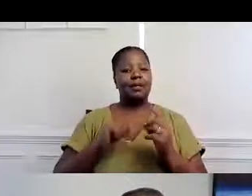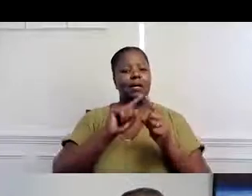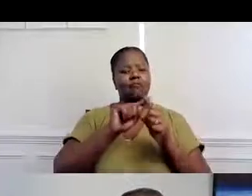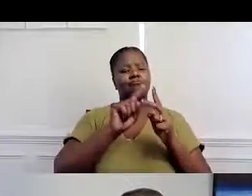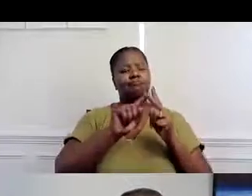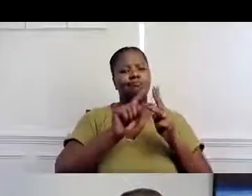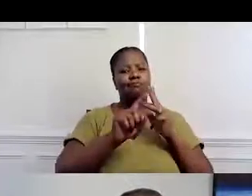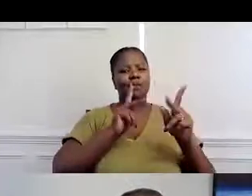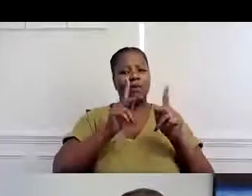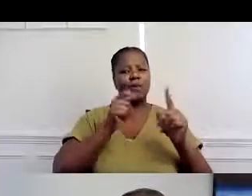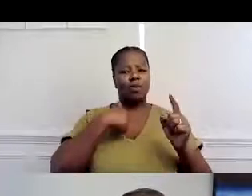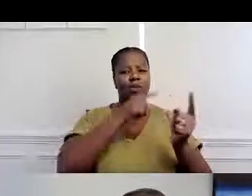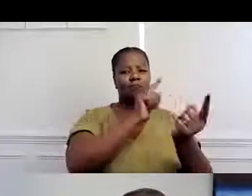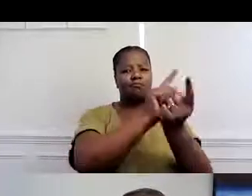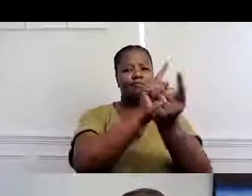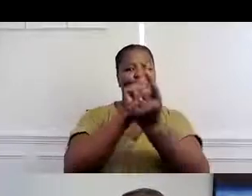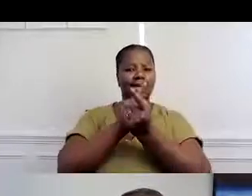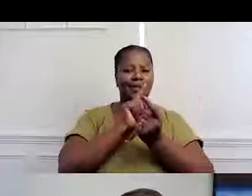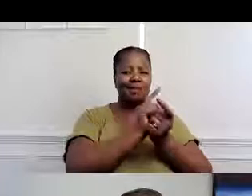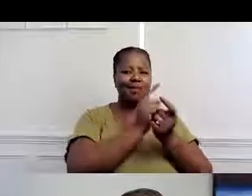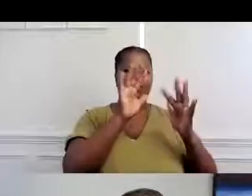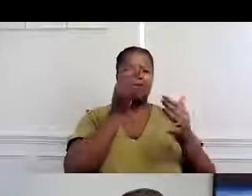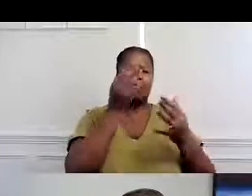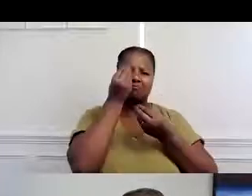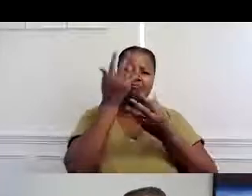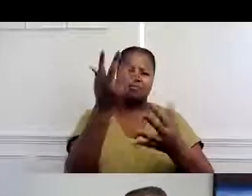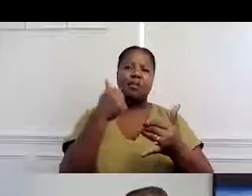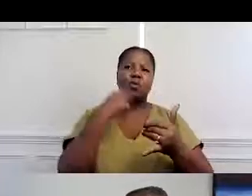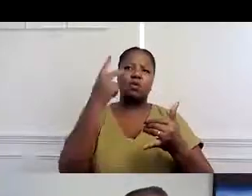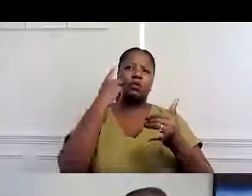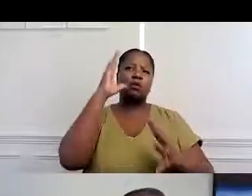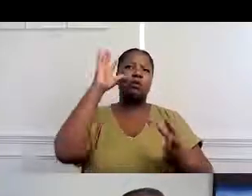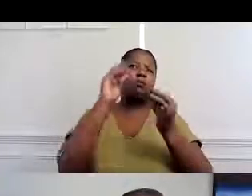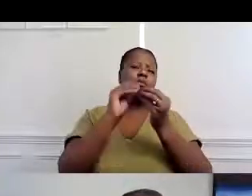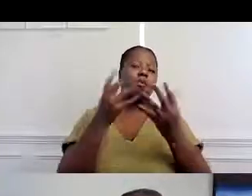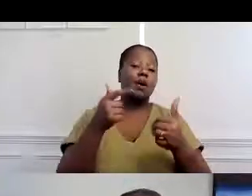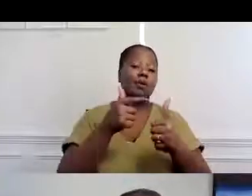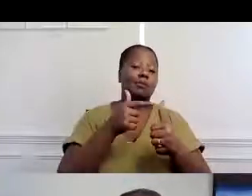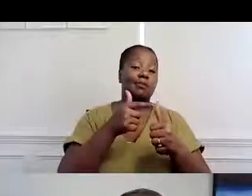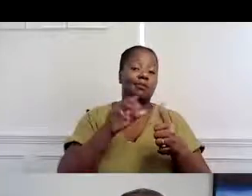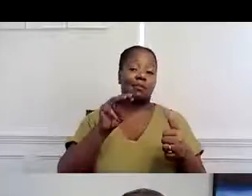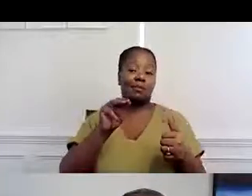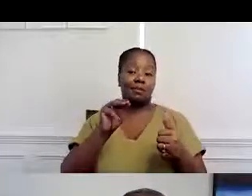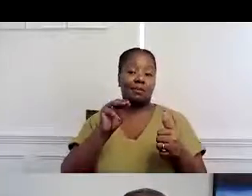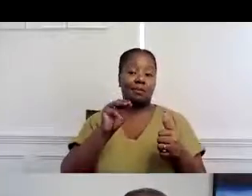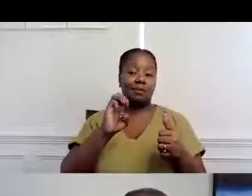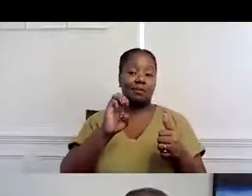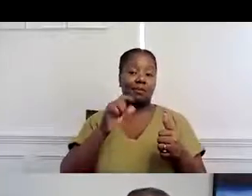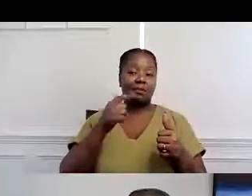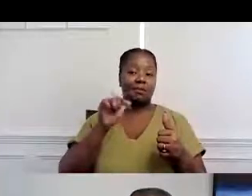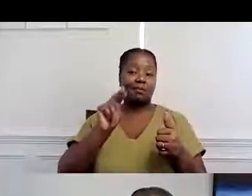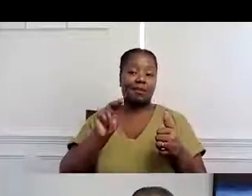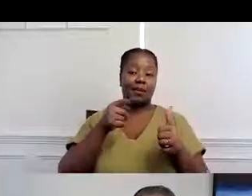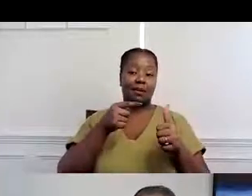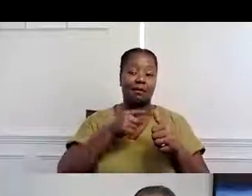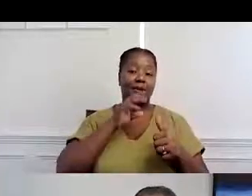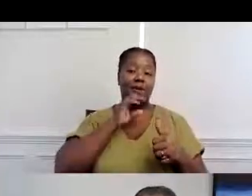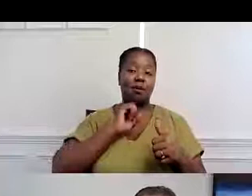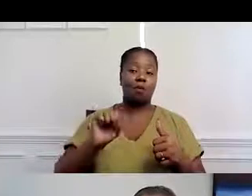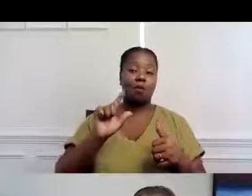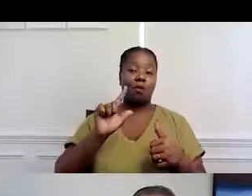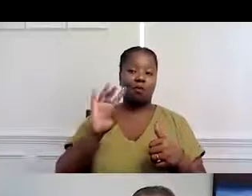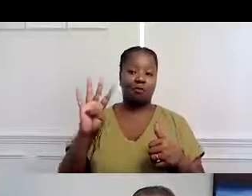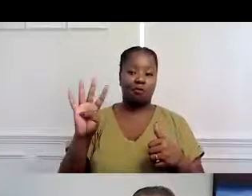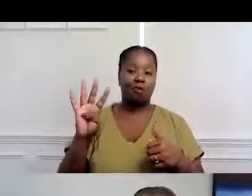Y quiero mencionarle al respecto de algunas de las personas a quienes servimos para darles una idea de qué es lo que hacemos. La primera es Megan.